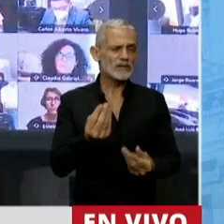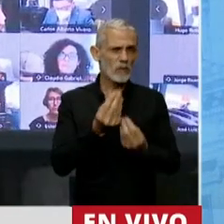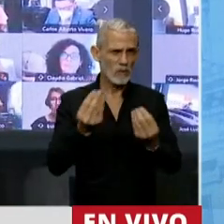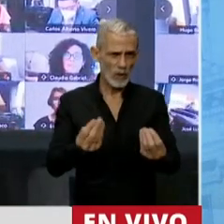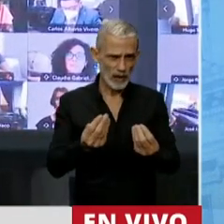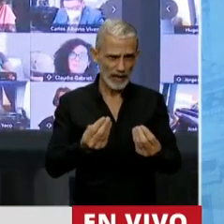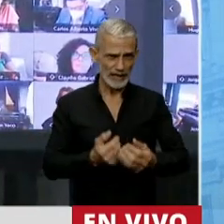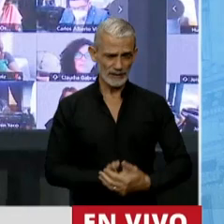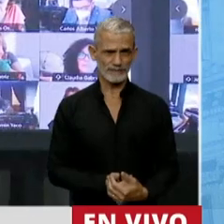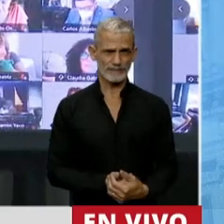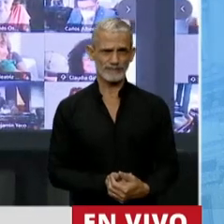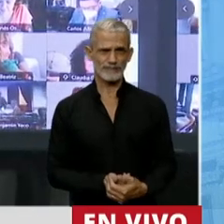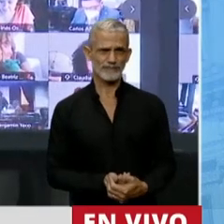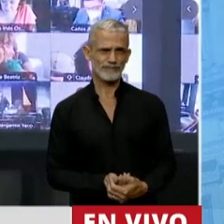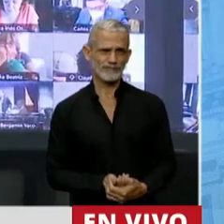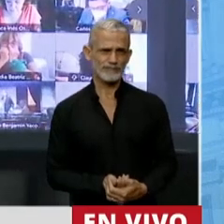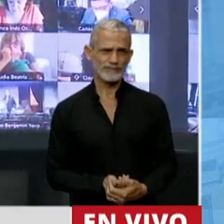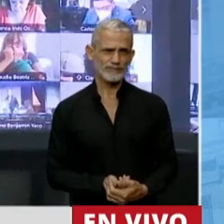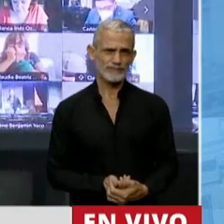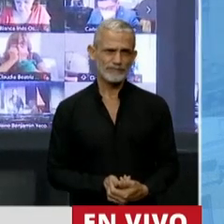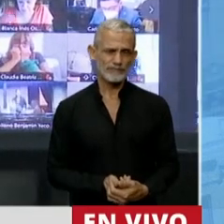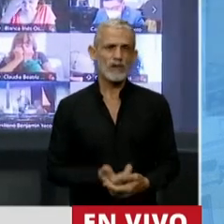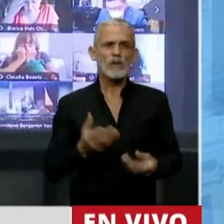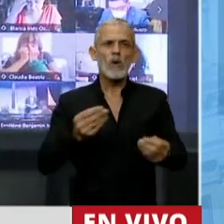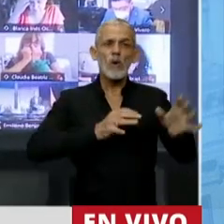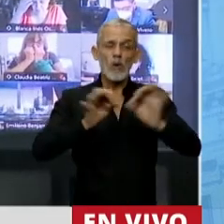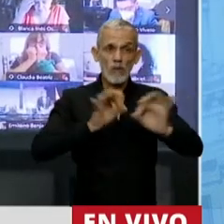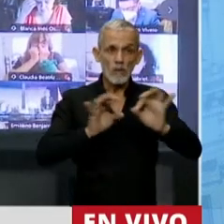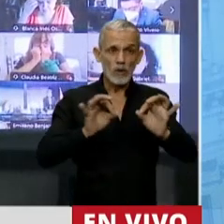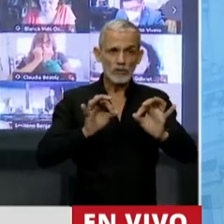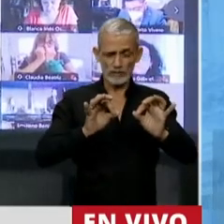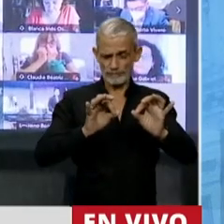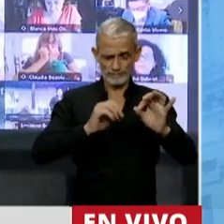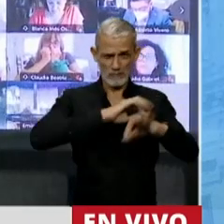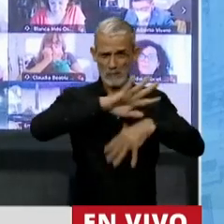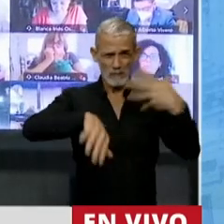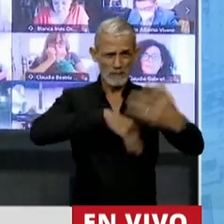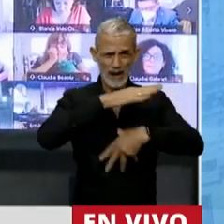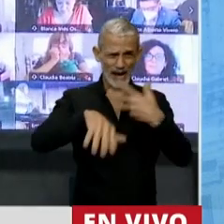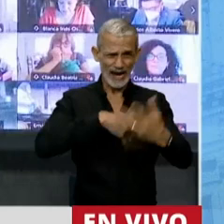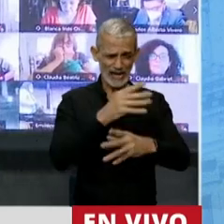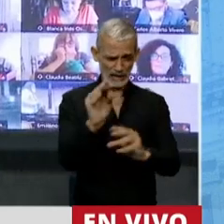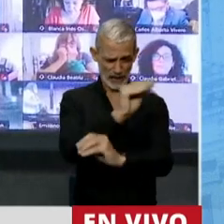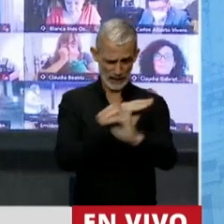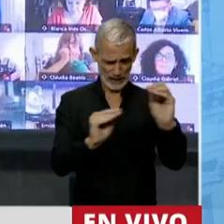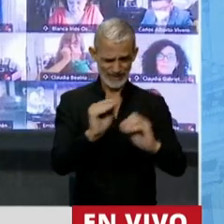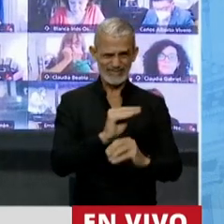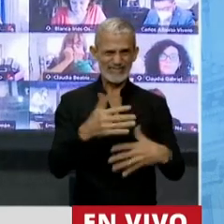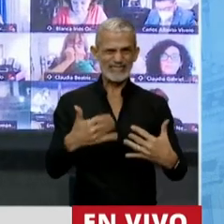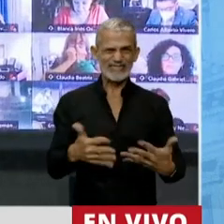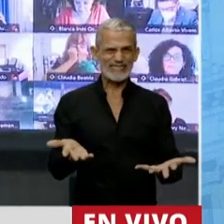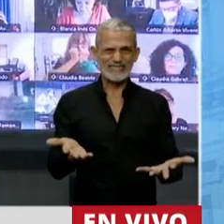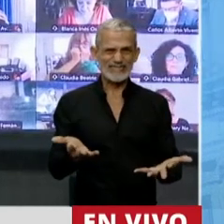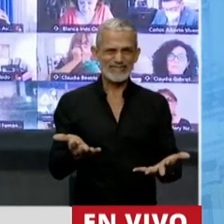Presidente, porque el proyecto hace un berenjenal, hace un